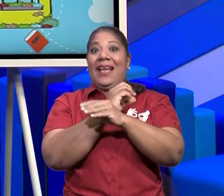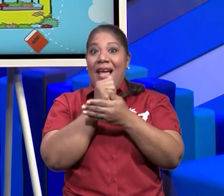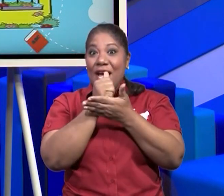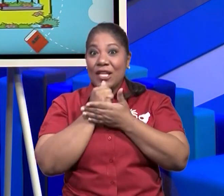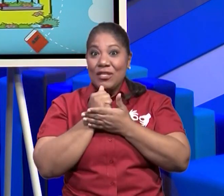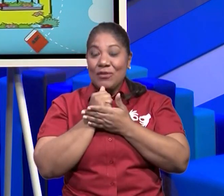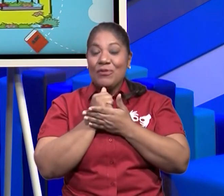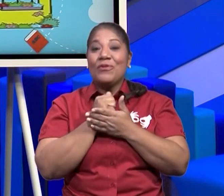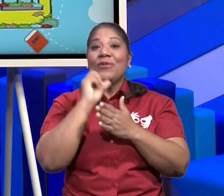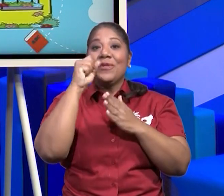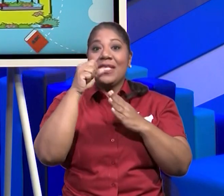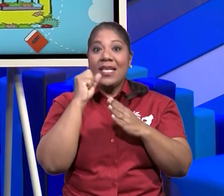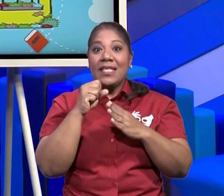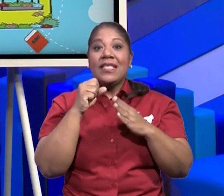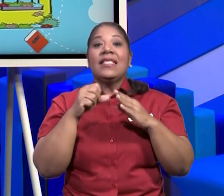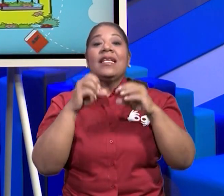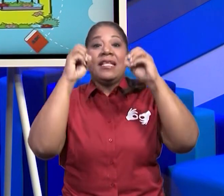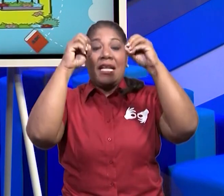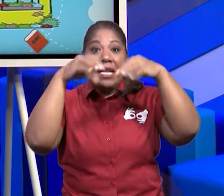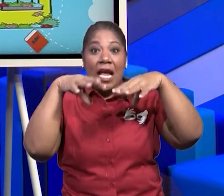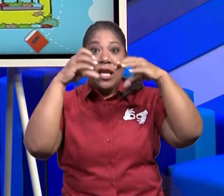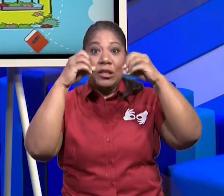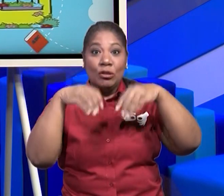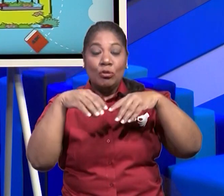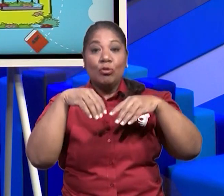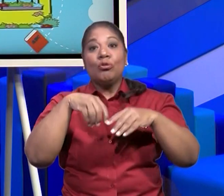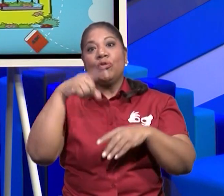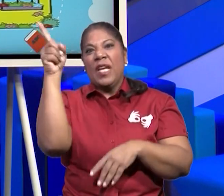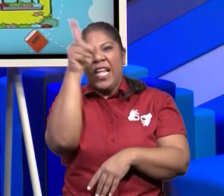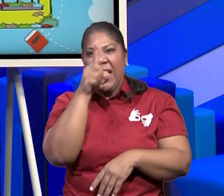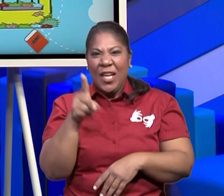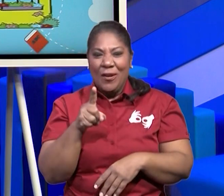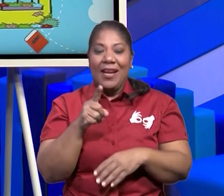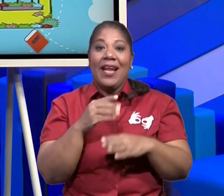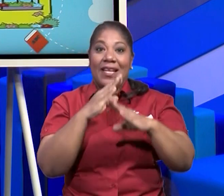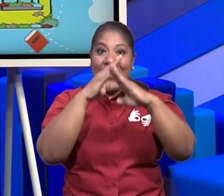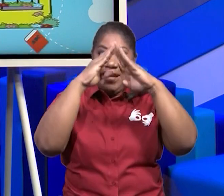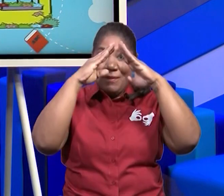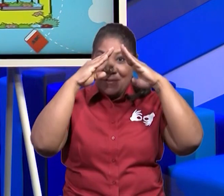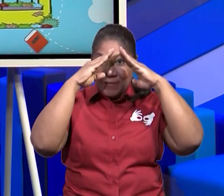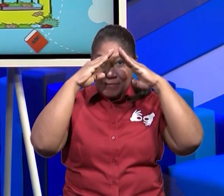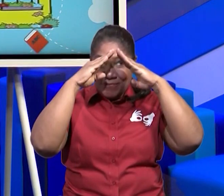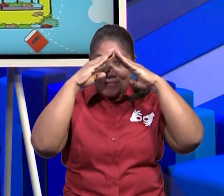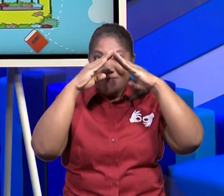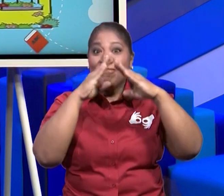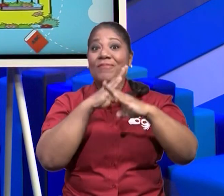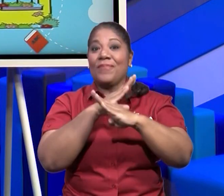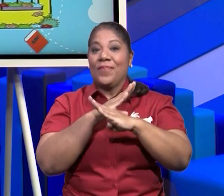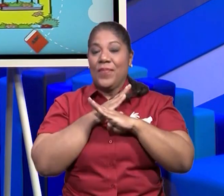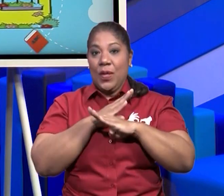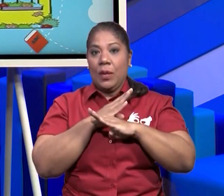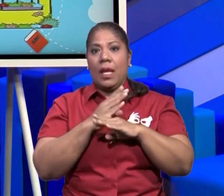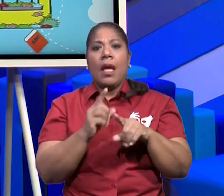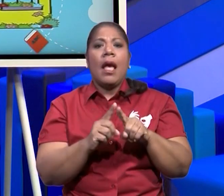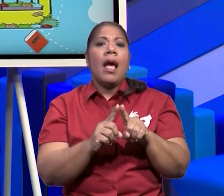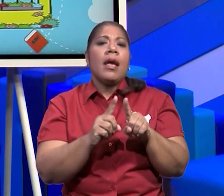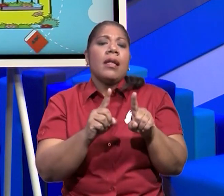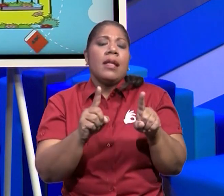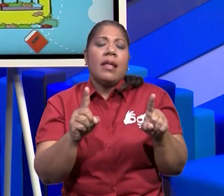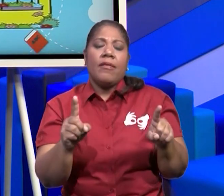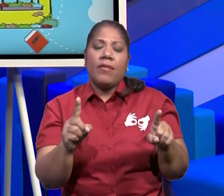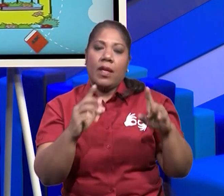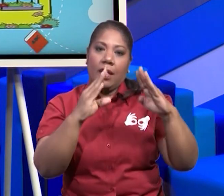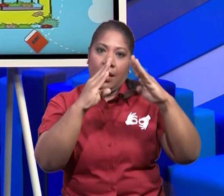Dentro de una casa, dentro de una vivienda. Y hay diferentes tipos de vivienda que más